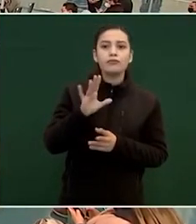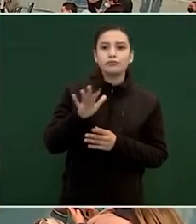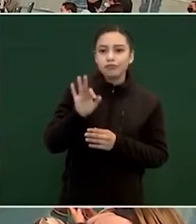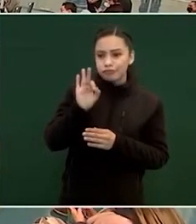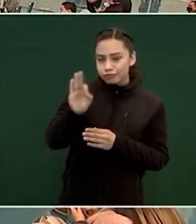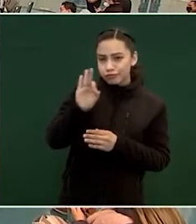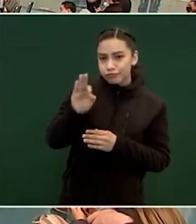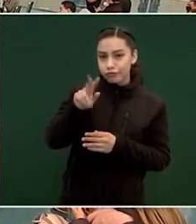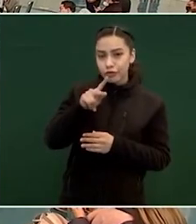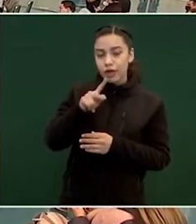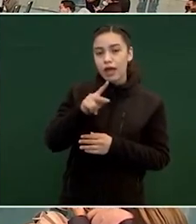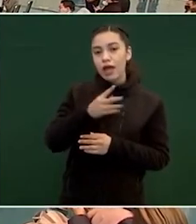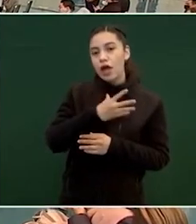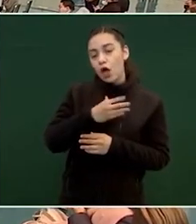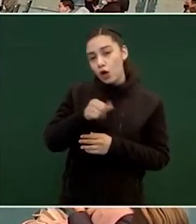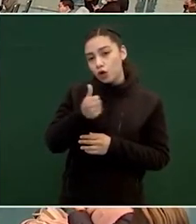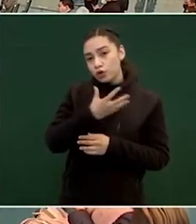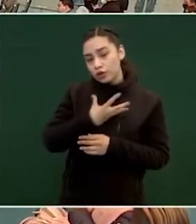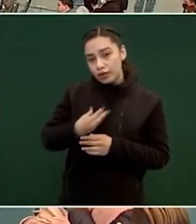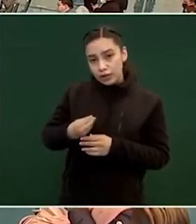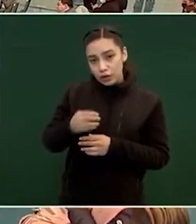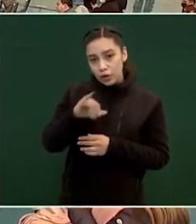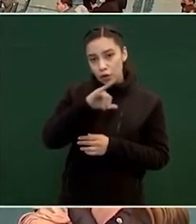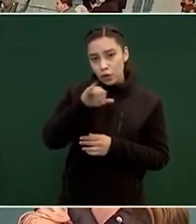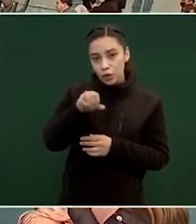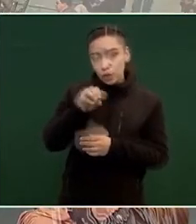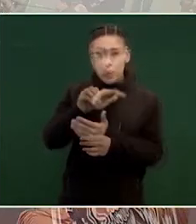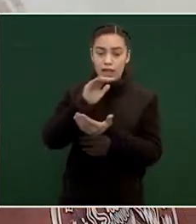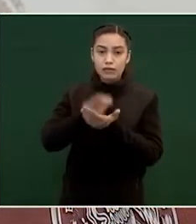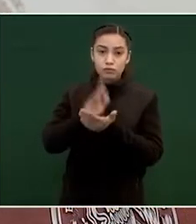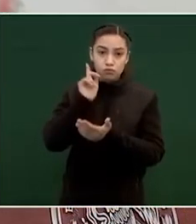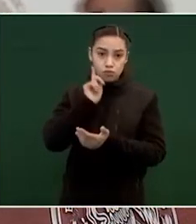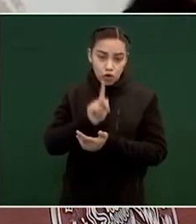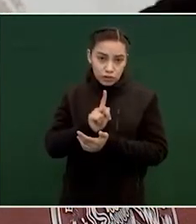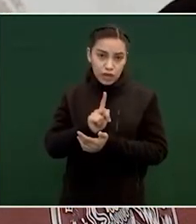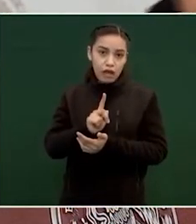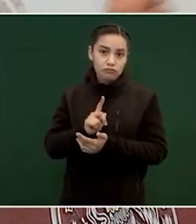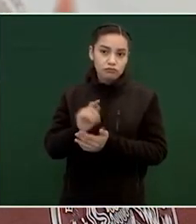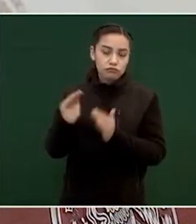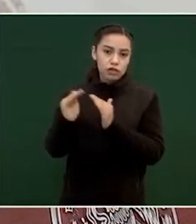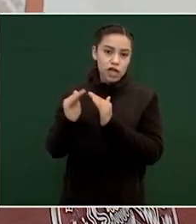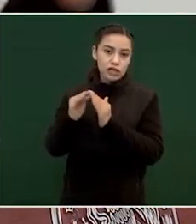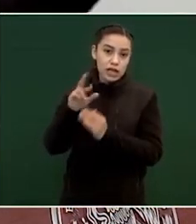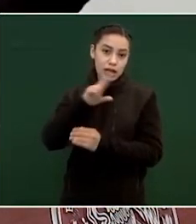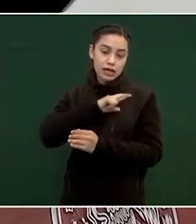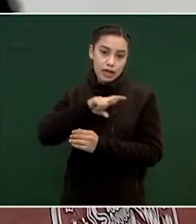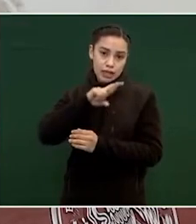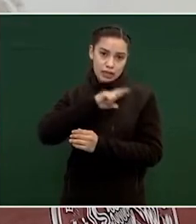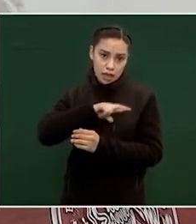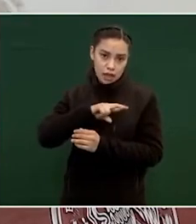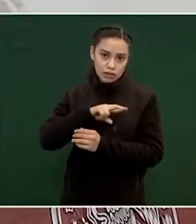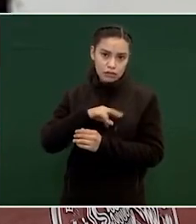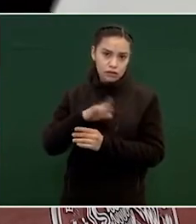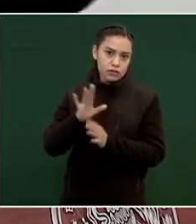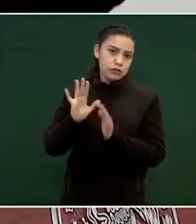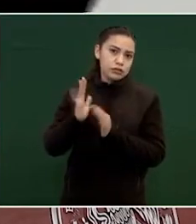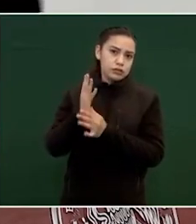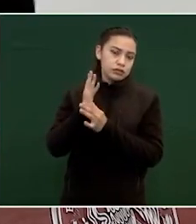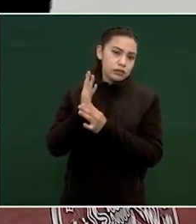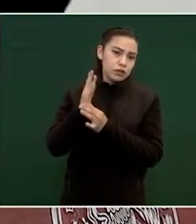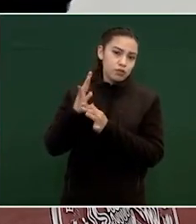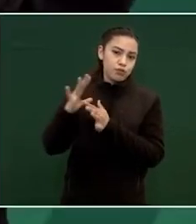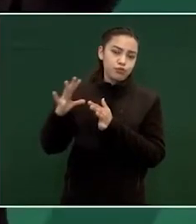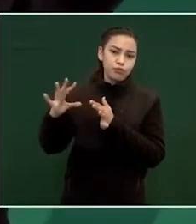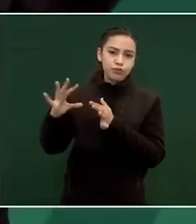su esposa rentó una casa en Houston supuestamente que estaba vinculada con una empresa